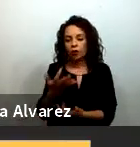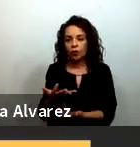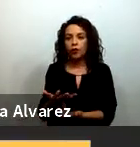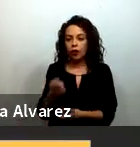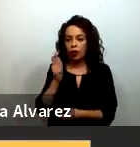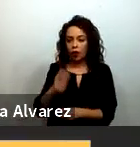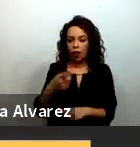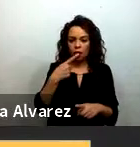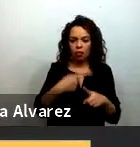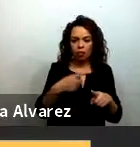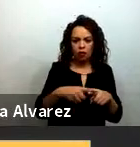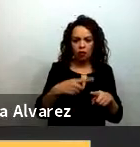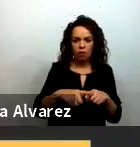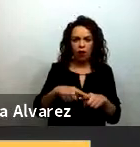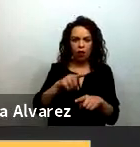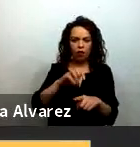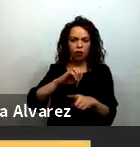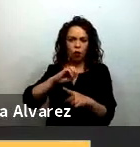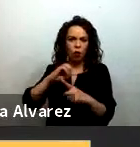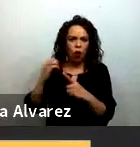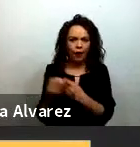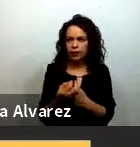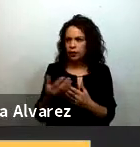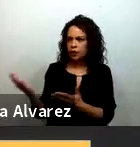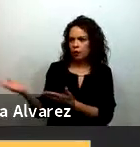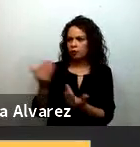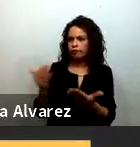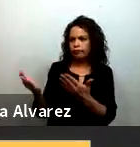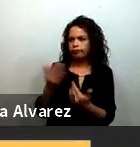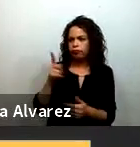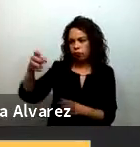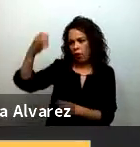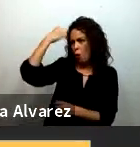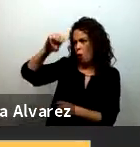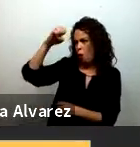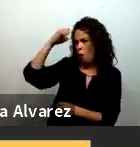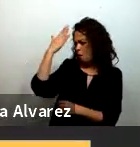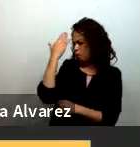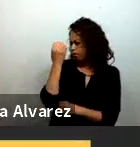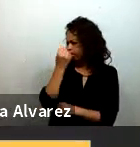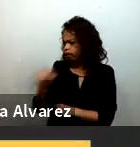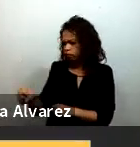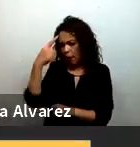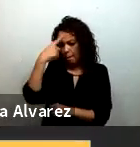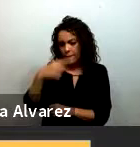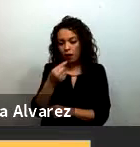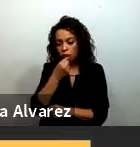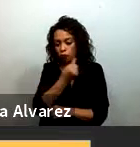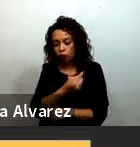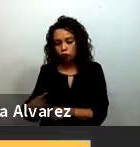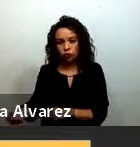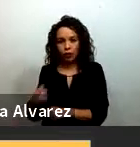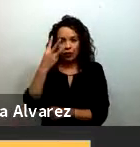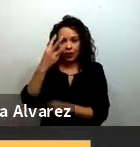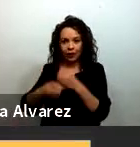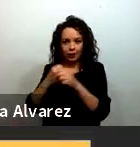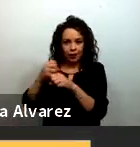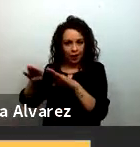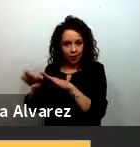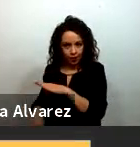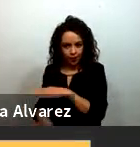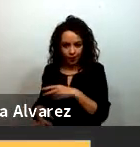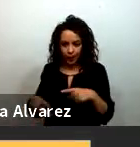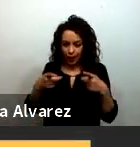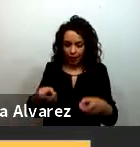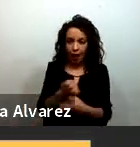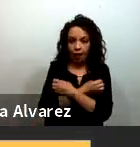del pacto expertas en educación inicial y conformamos un grupo de 36 organizaciones entre estas organizaciones